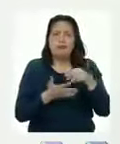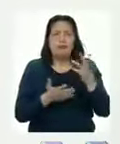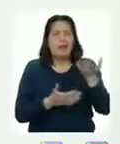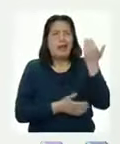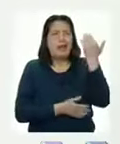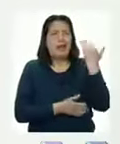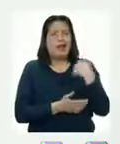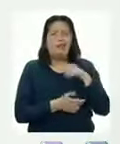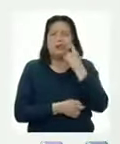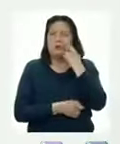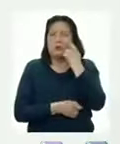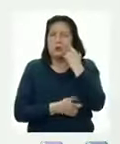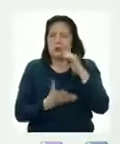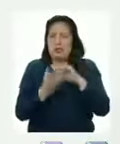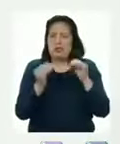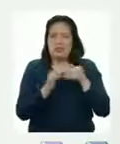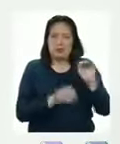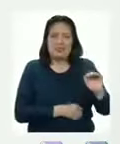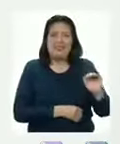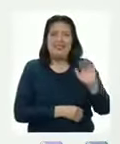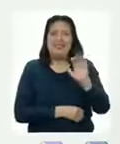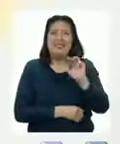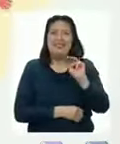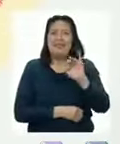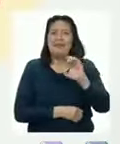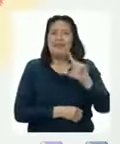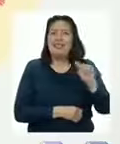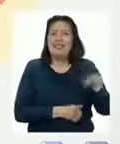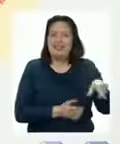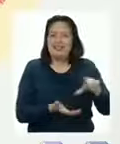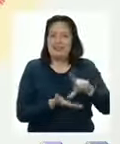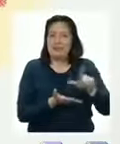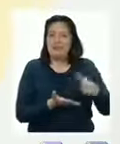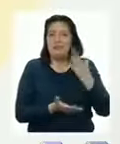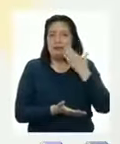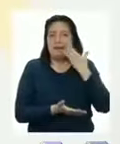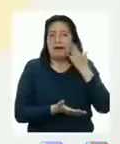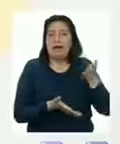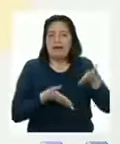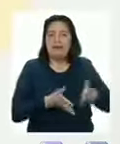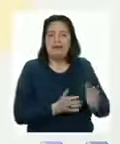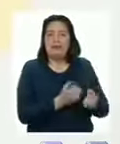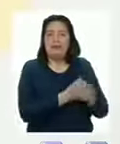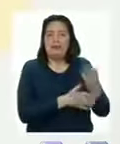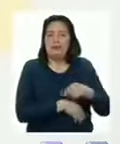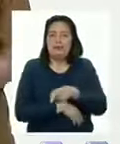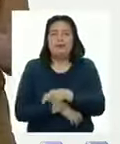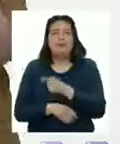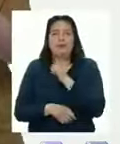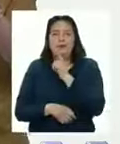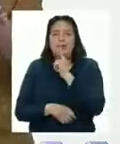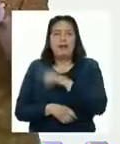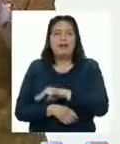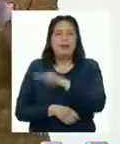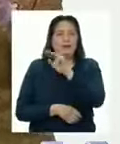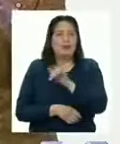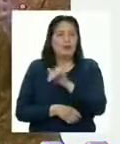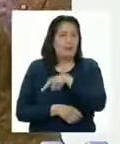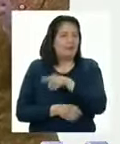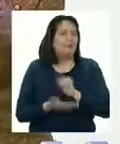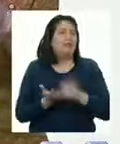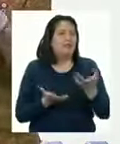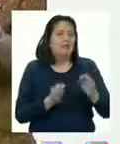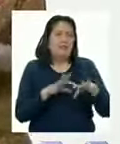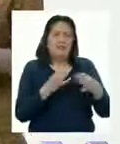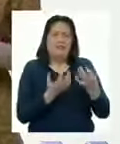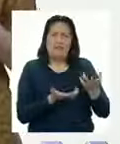actividades pasadas conocimos la historia de Camila, una niña limeña cuya mamá es de Chivay y su papá de Moyo Bamba Con esta familia